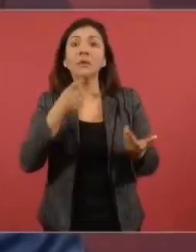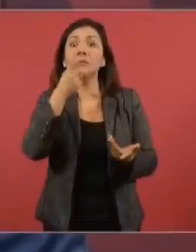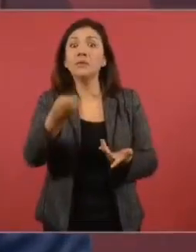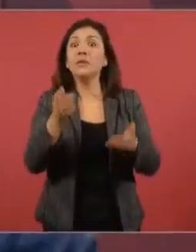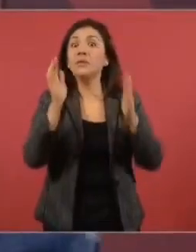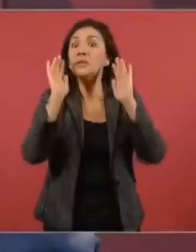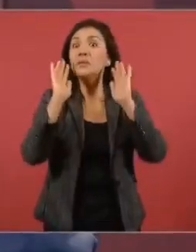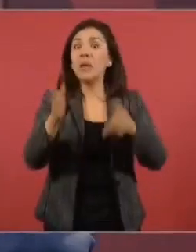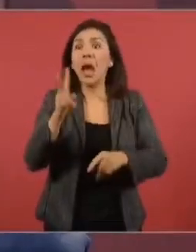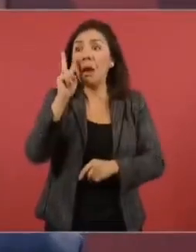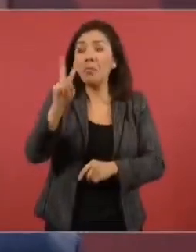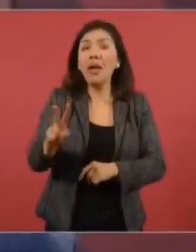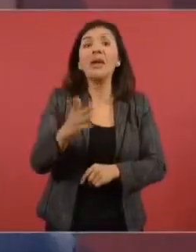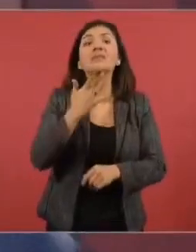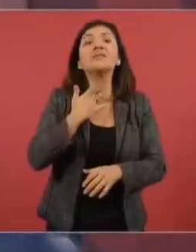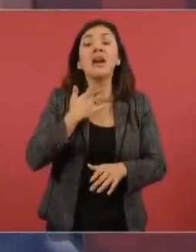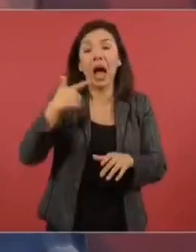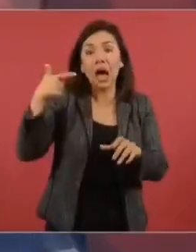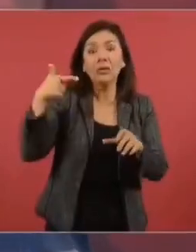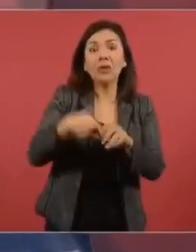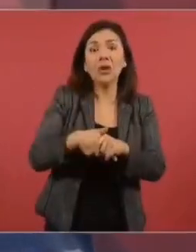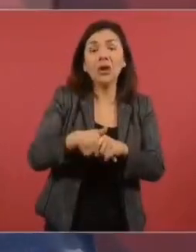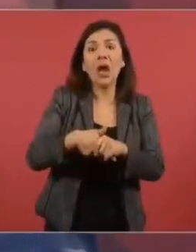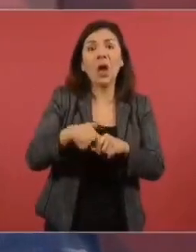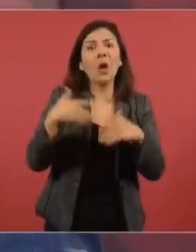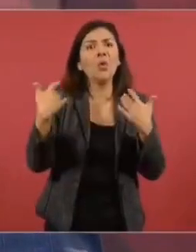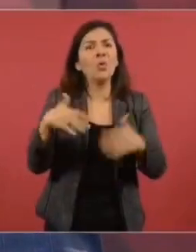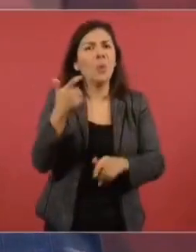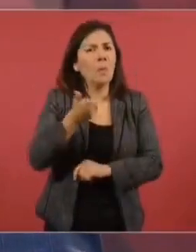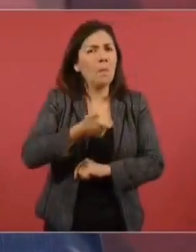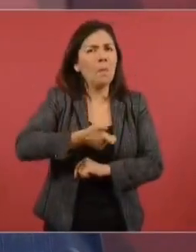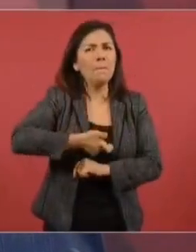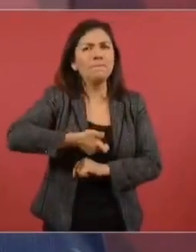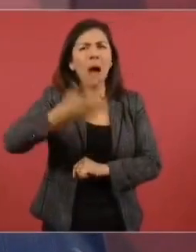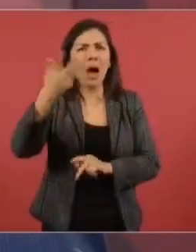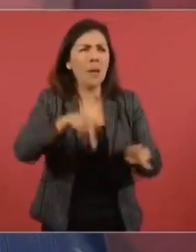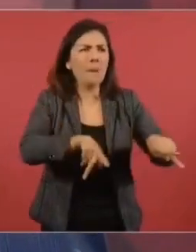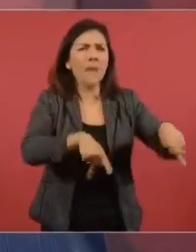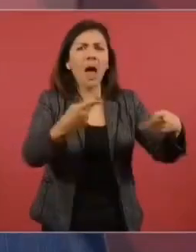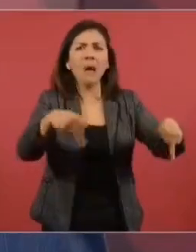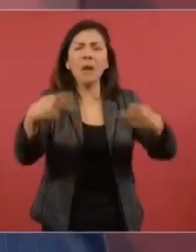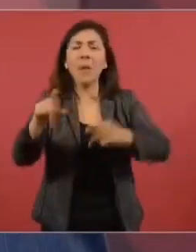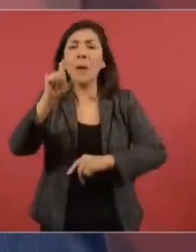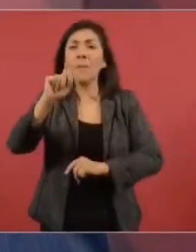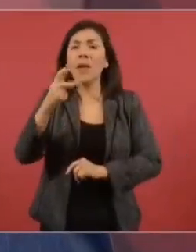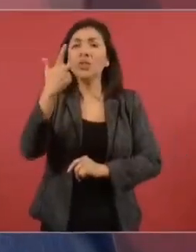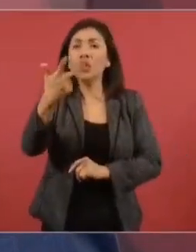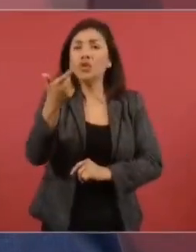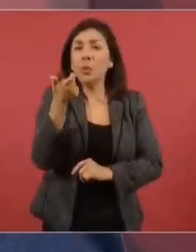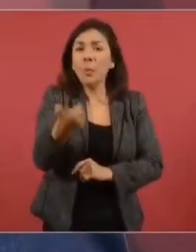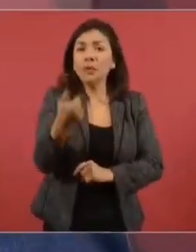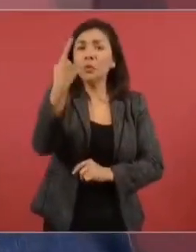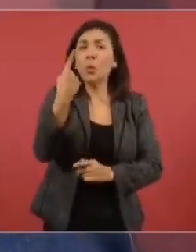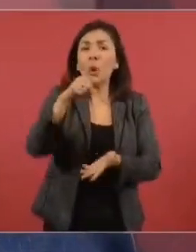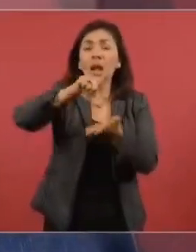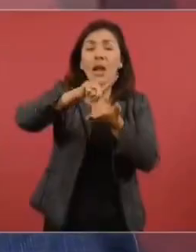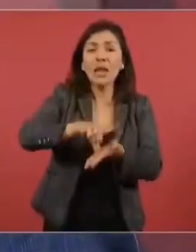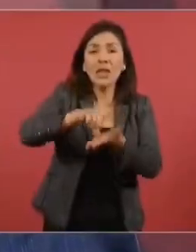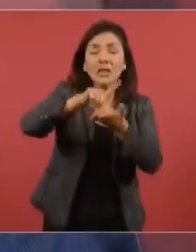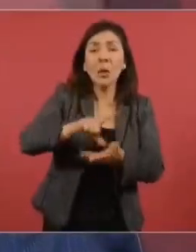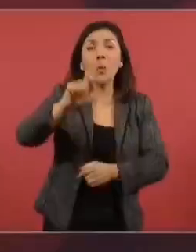ya estaba vendiéndose la gasolina 28, 29 pesos,